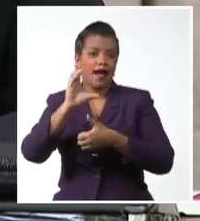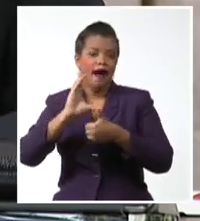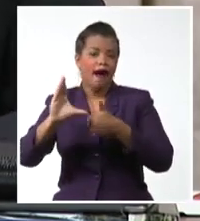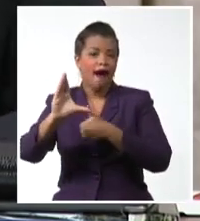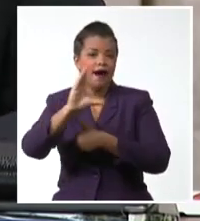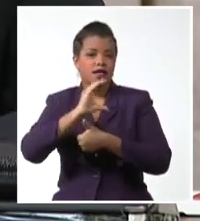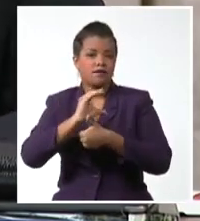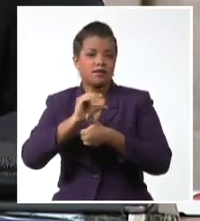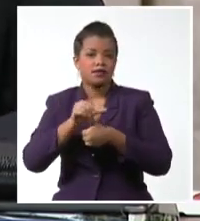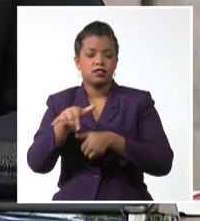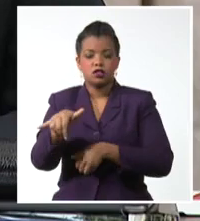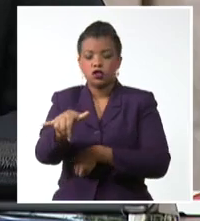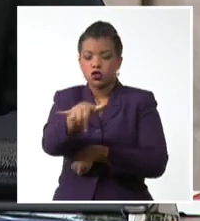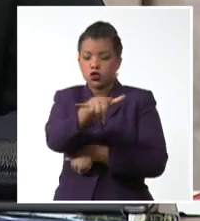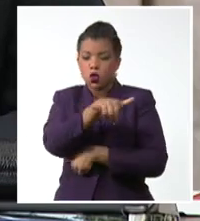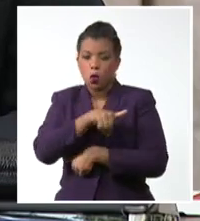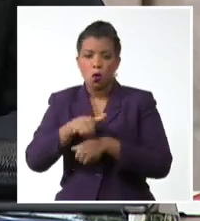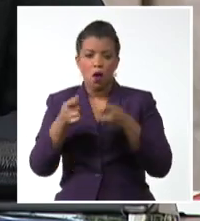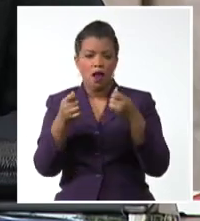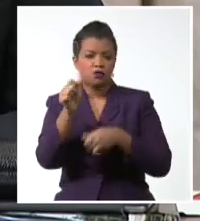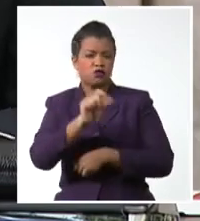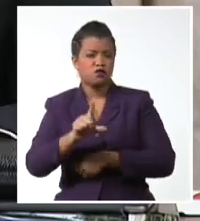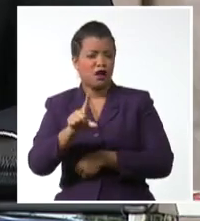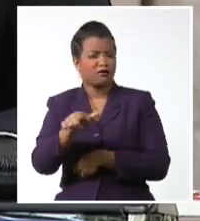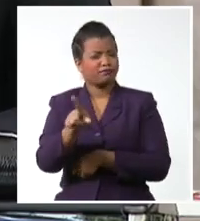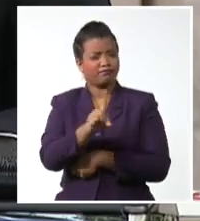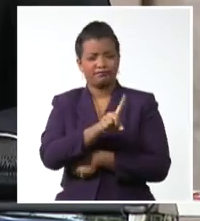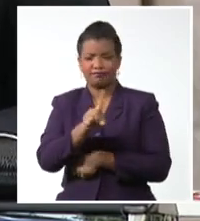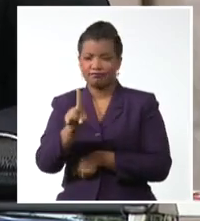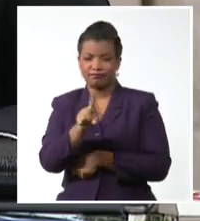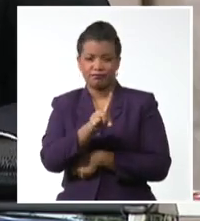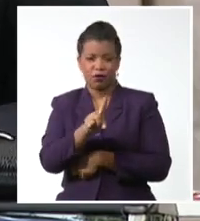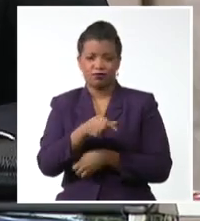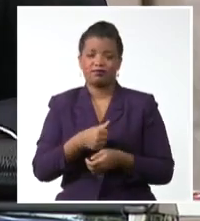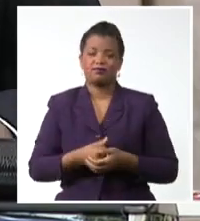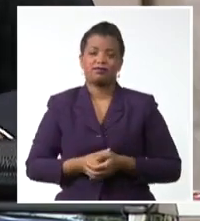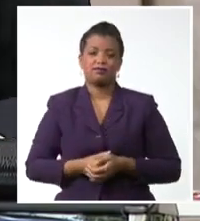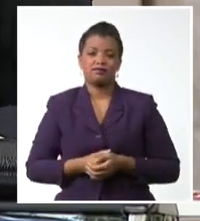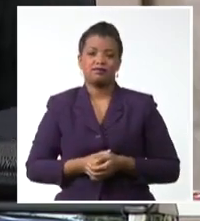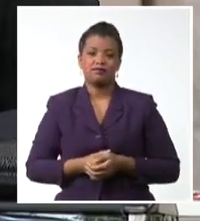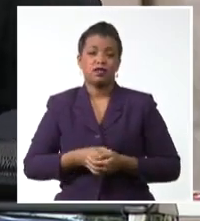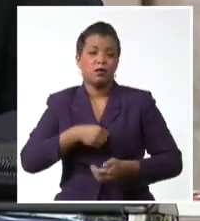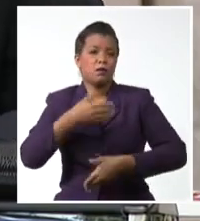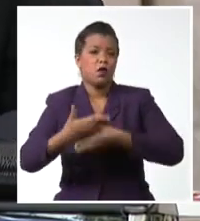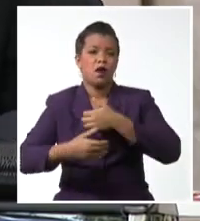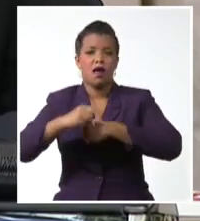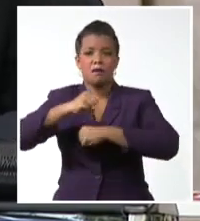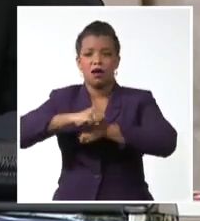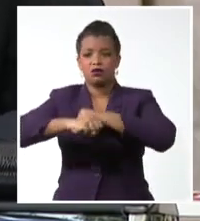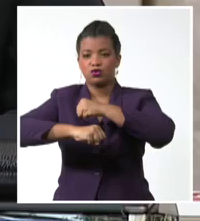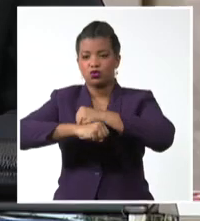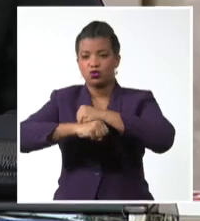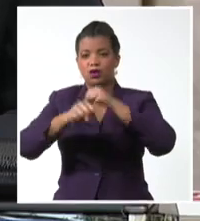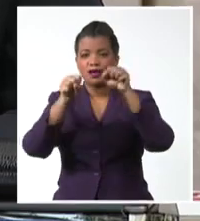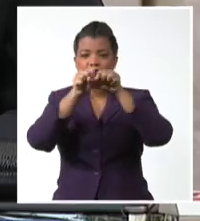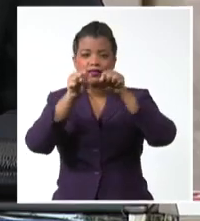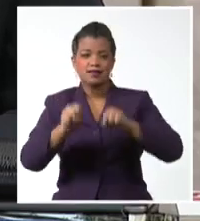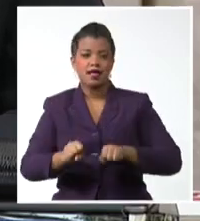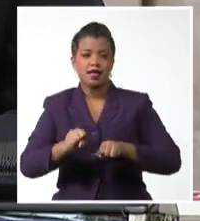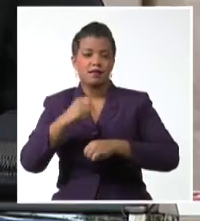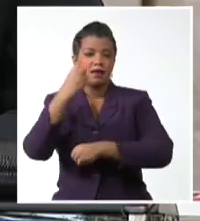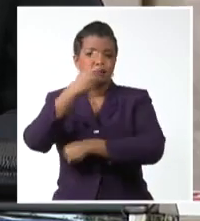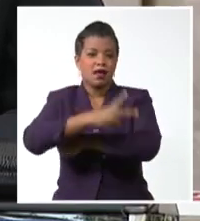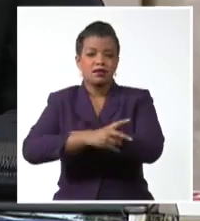de desigualdad económico y social las brechas estructurales y sistémicas entre naciones y a lo